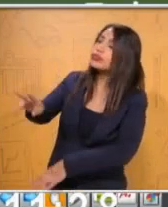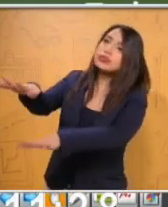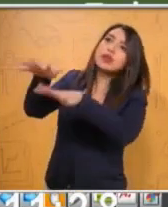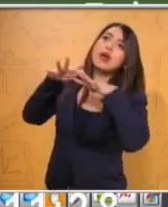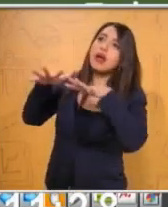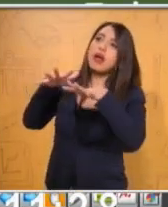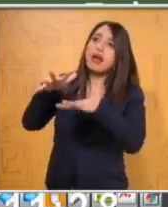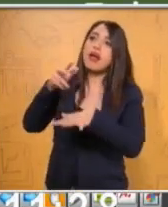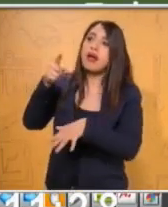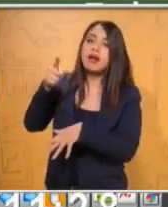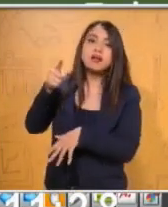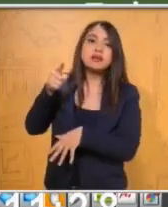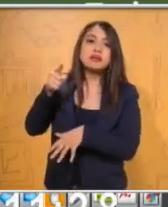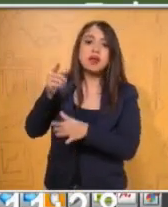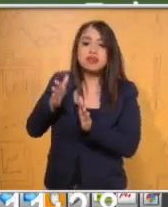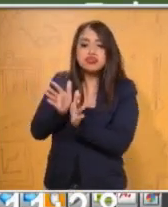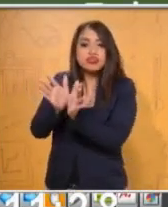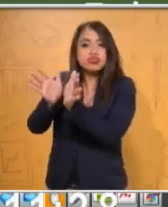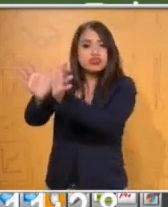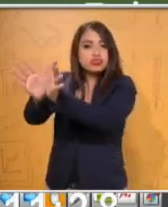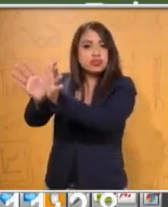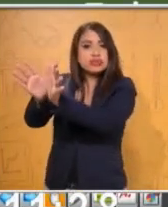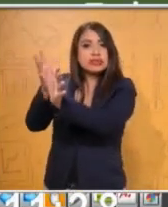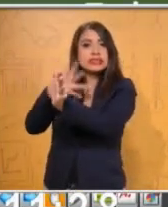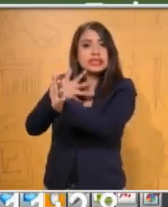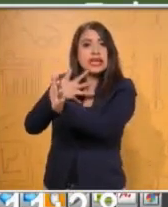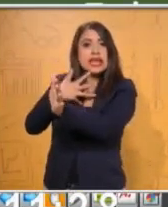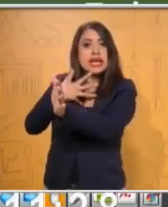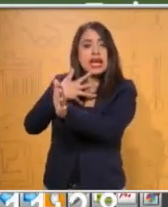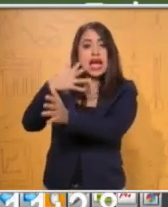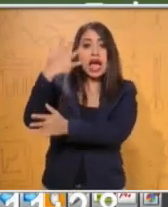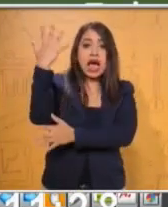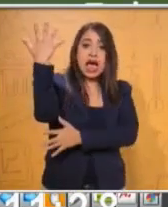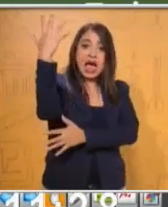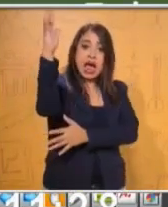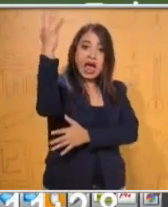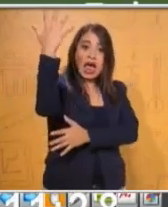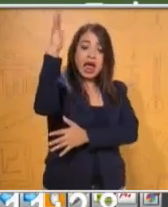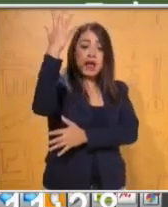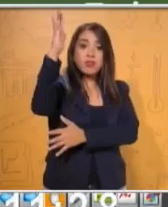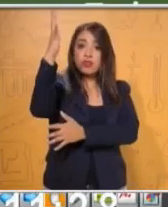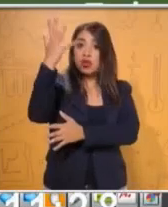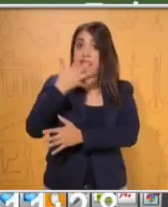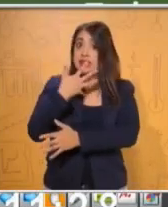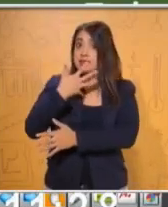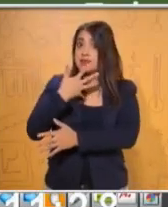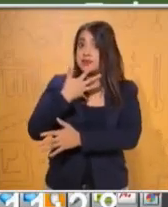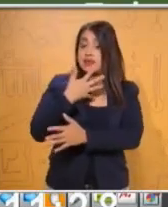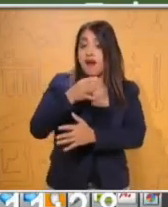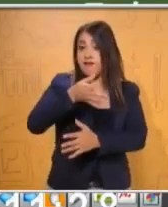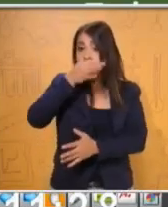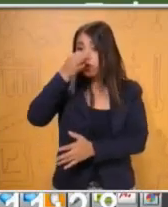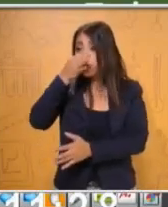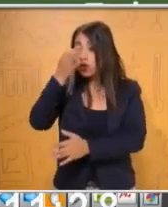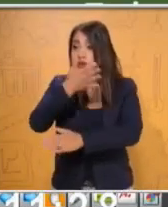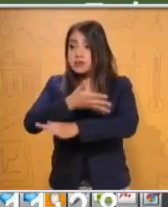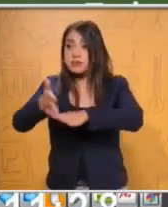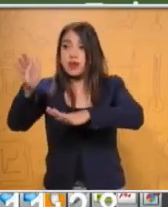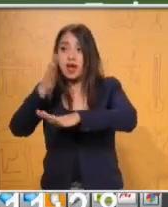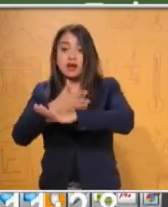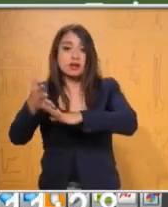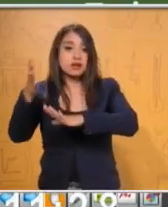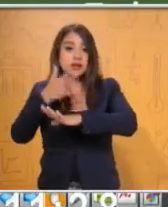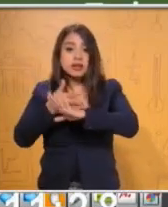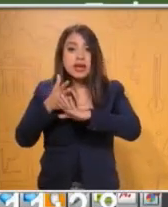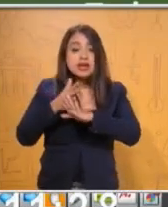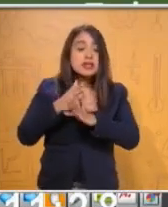rincón más lejano del jardín había un árbol cubierto por completo de flores blancas. Todas sus ramas eran doradas